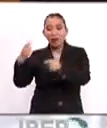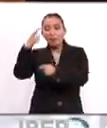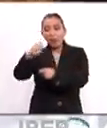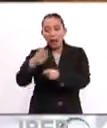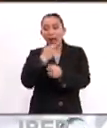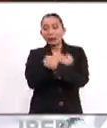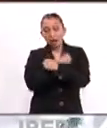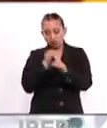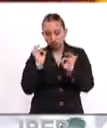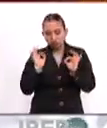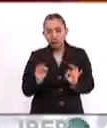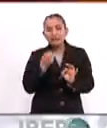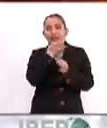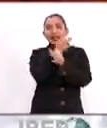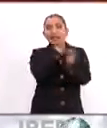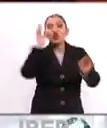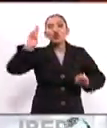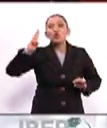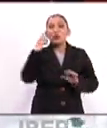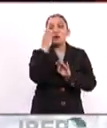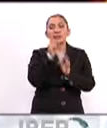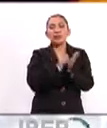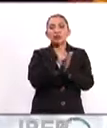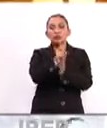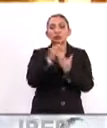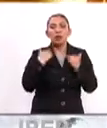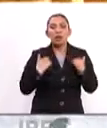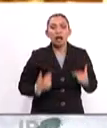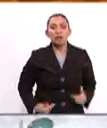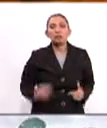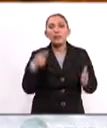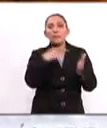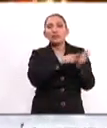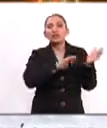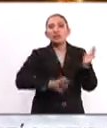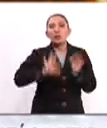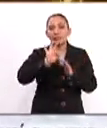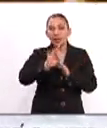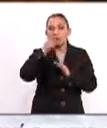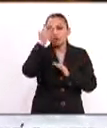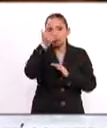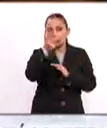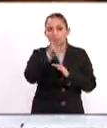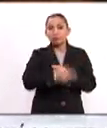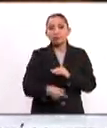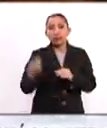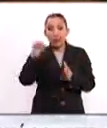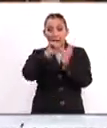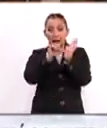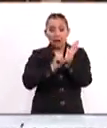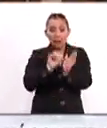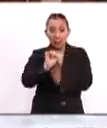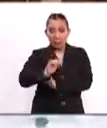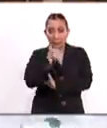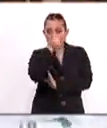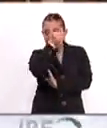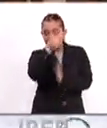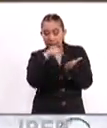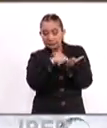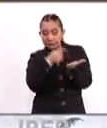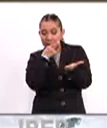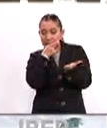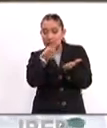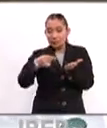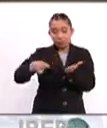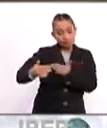para la misma es la Declaración Universal de Derechos Humanos de 1948. En su artículo 26, se